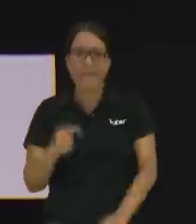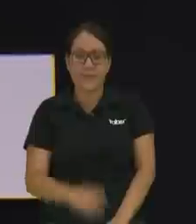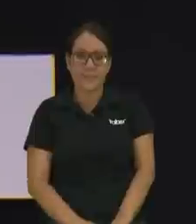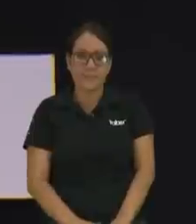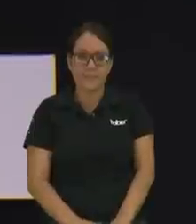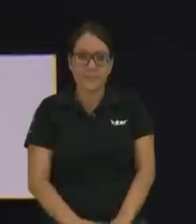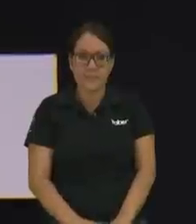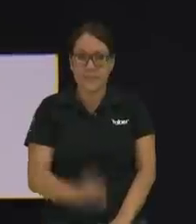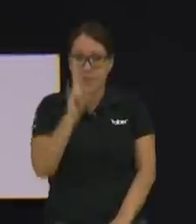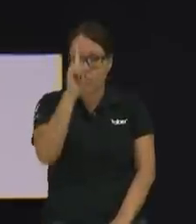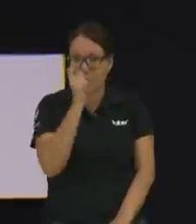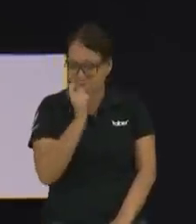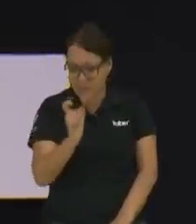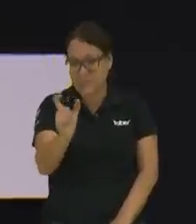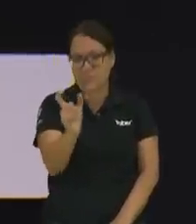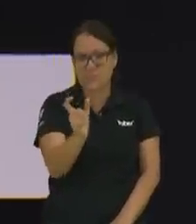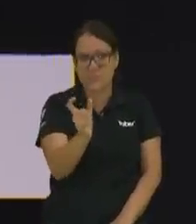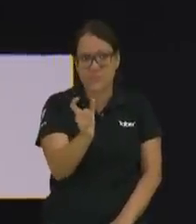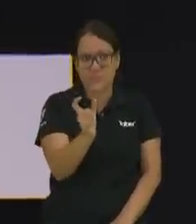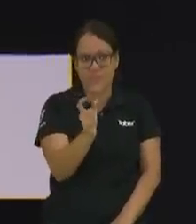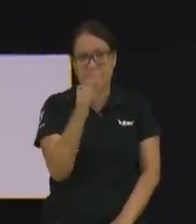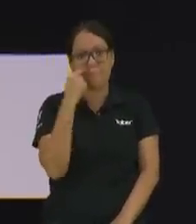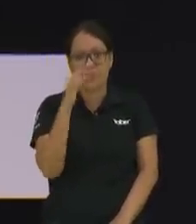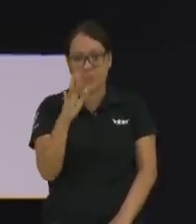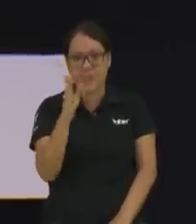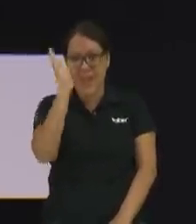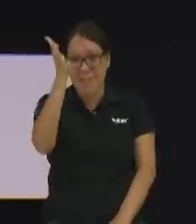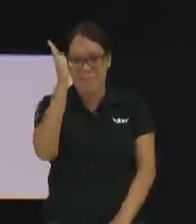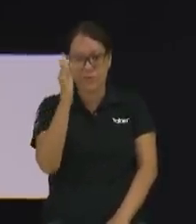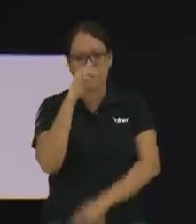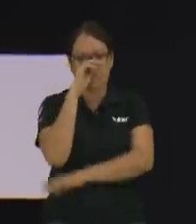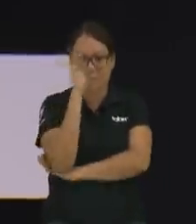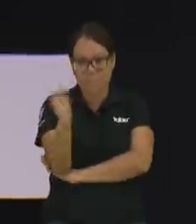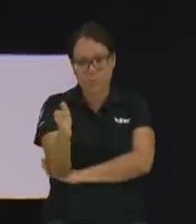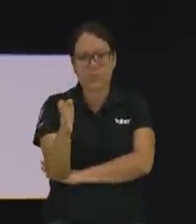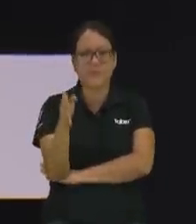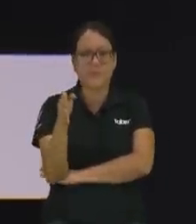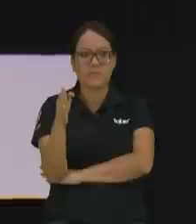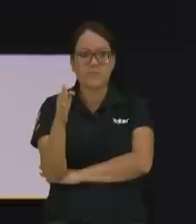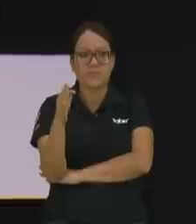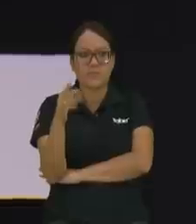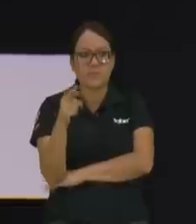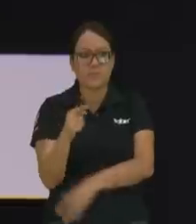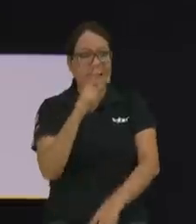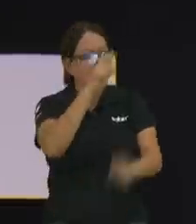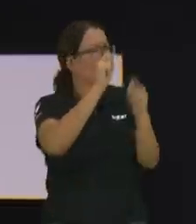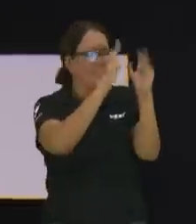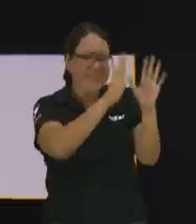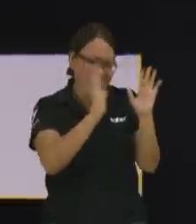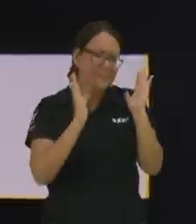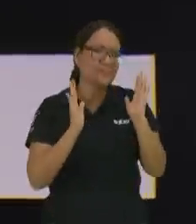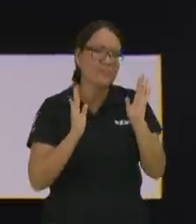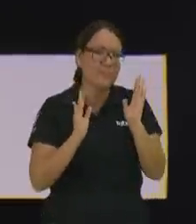una palabra un muchachito que está en la parada de buses violentando a alguien Dios te bendiga hijo